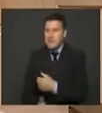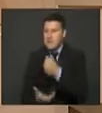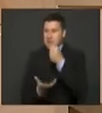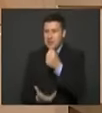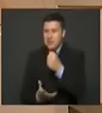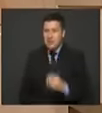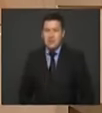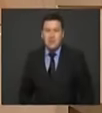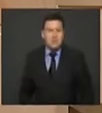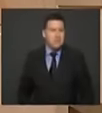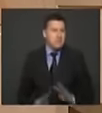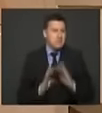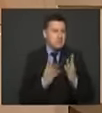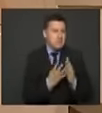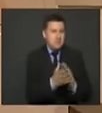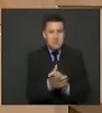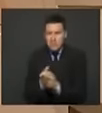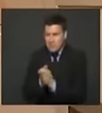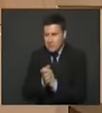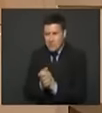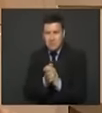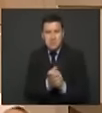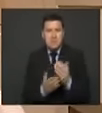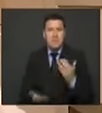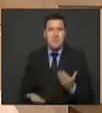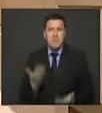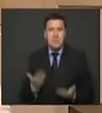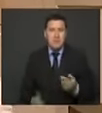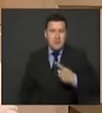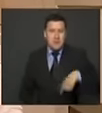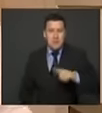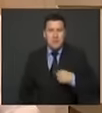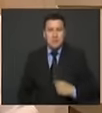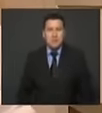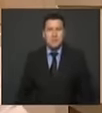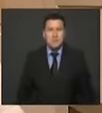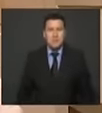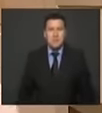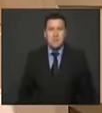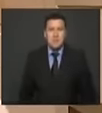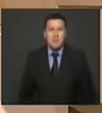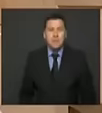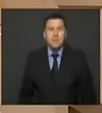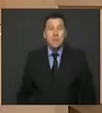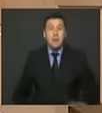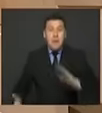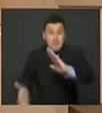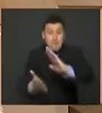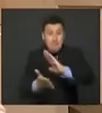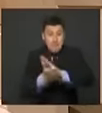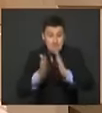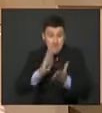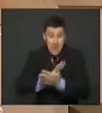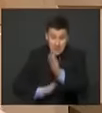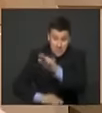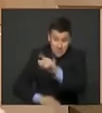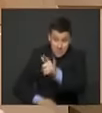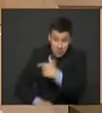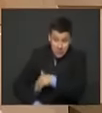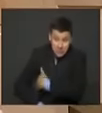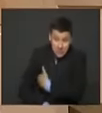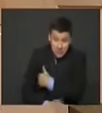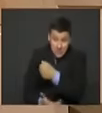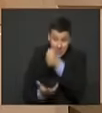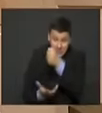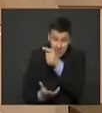queridos senadores porque esa decisión también dependerá de nosotros la paz señor Ministro de Hacienda requiere